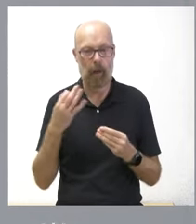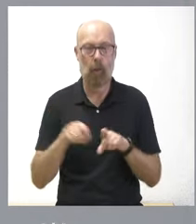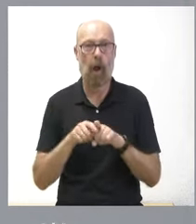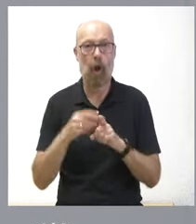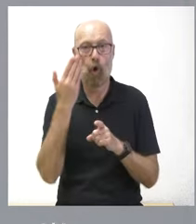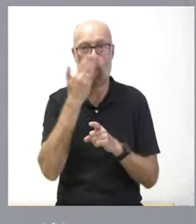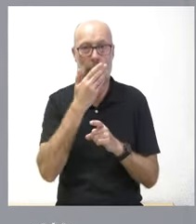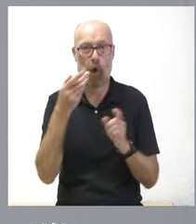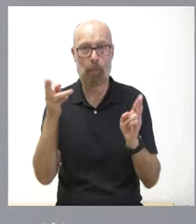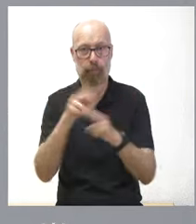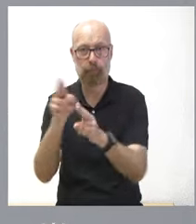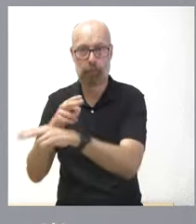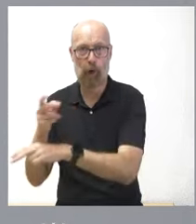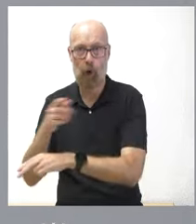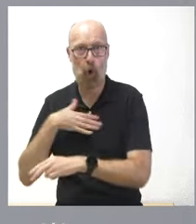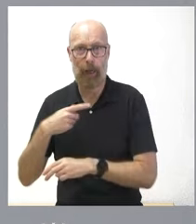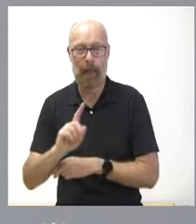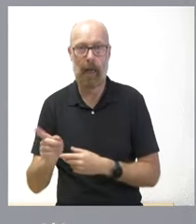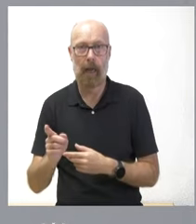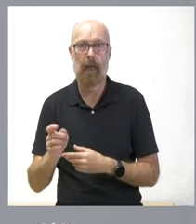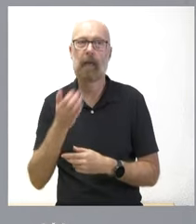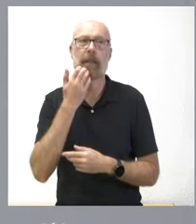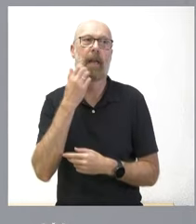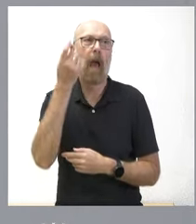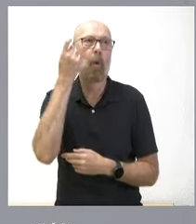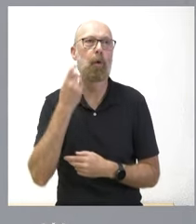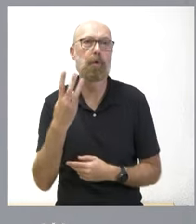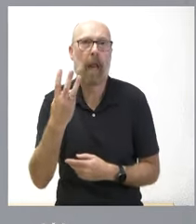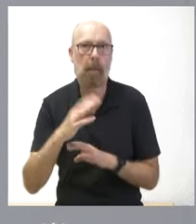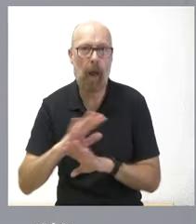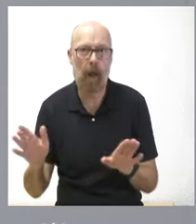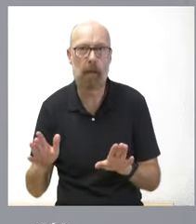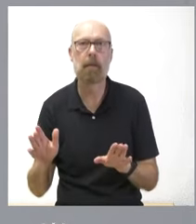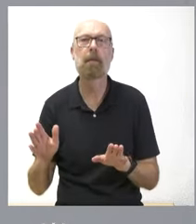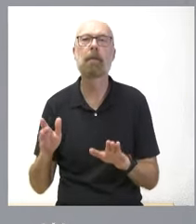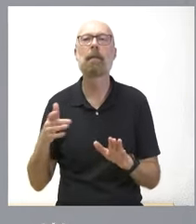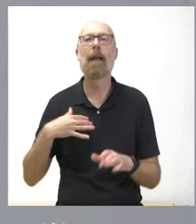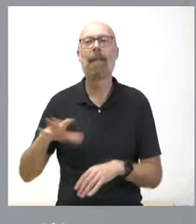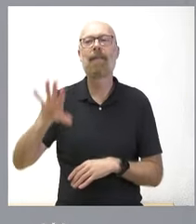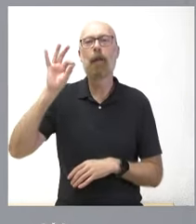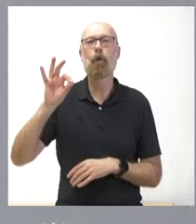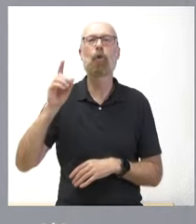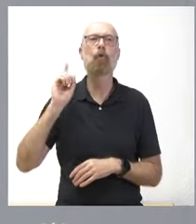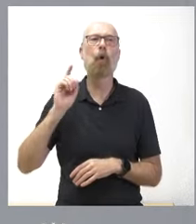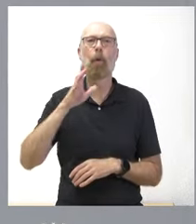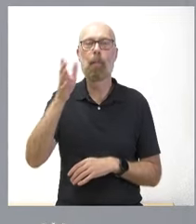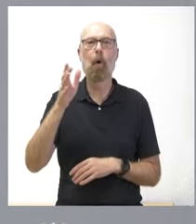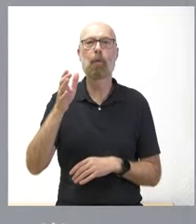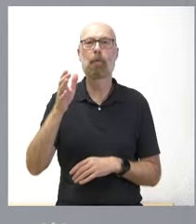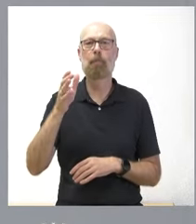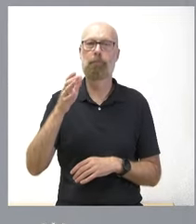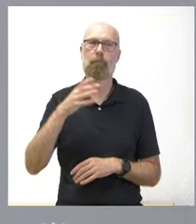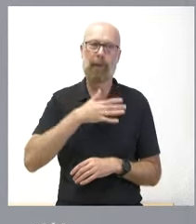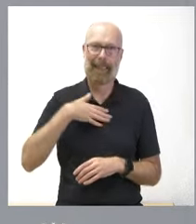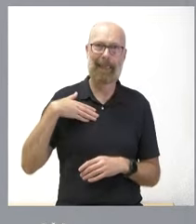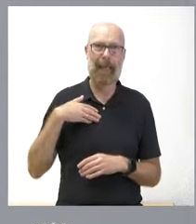en Castilla y León si tenemos tres alumnos esa decisión ya no va a ser solo porque la queremos mantener desde la Junta de Castilla